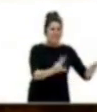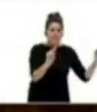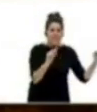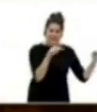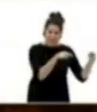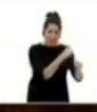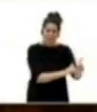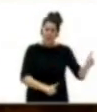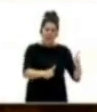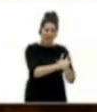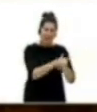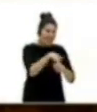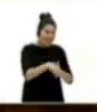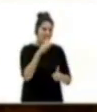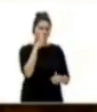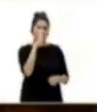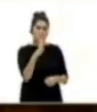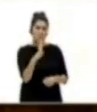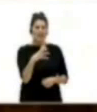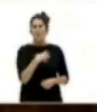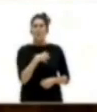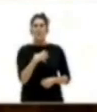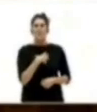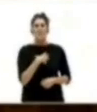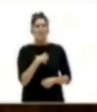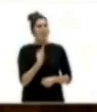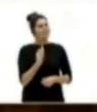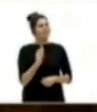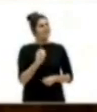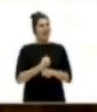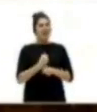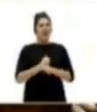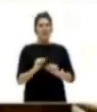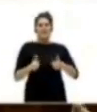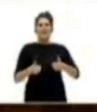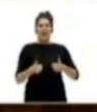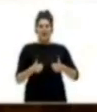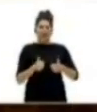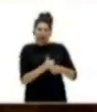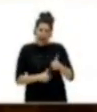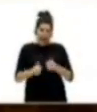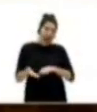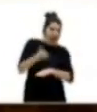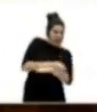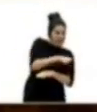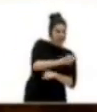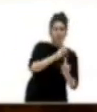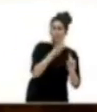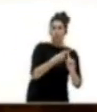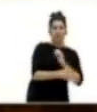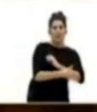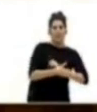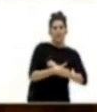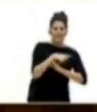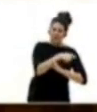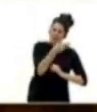la prioridad de esta legislatura. No podemos dar ni un solo paso sin solucionar esta situación tan grave. Es una cuestión